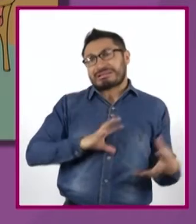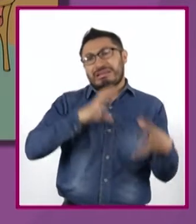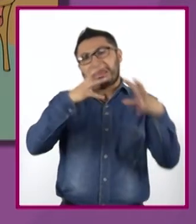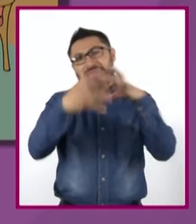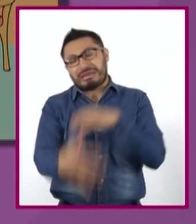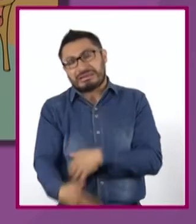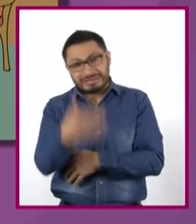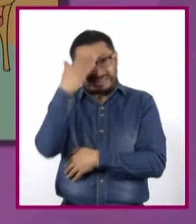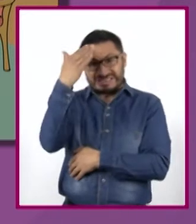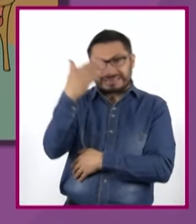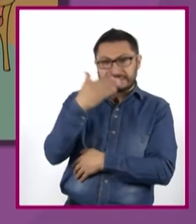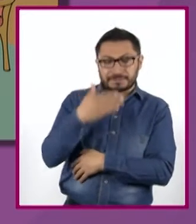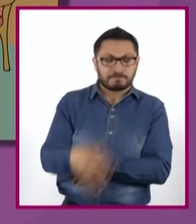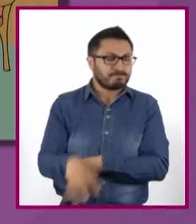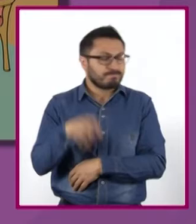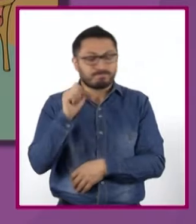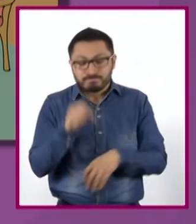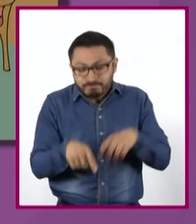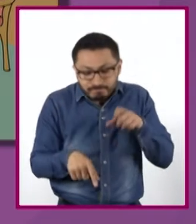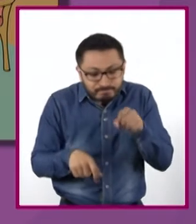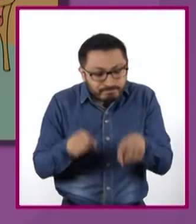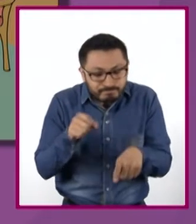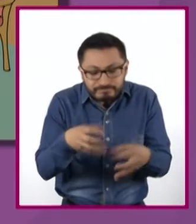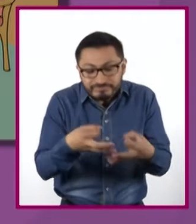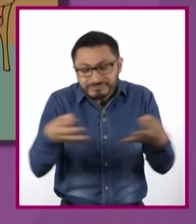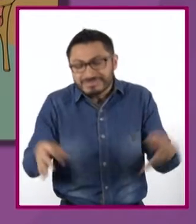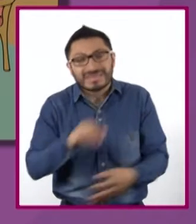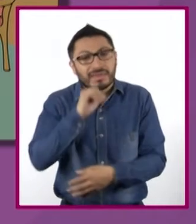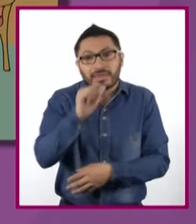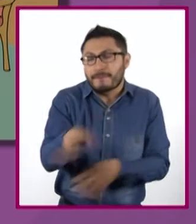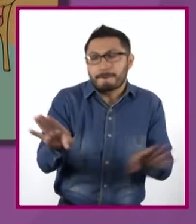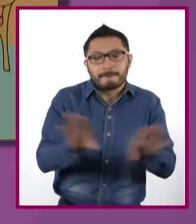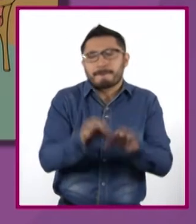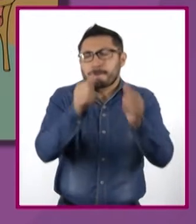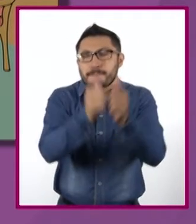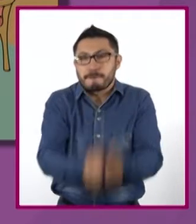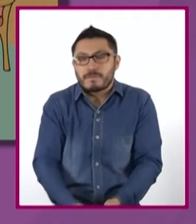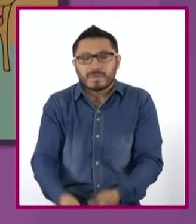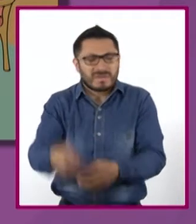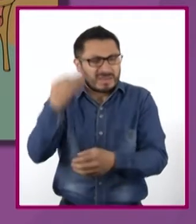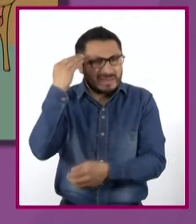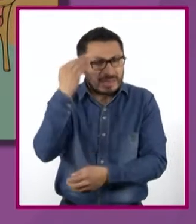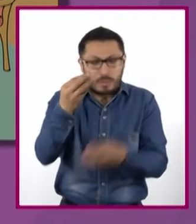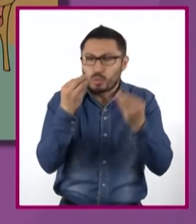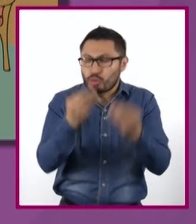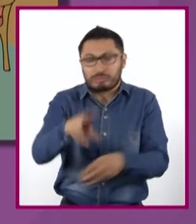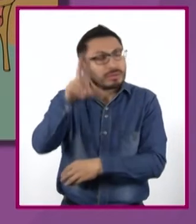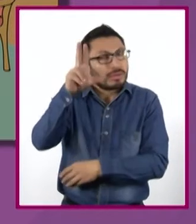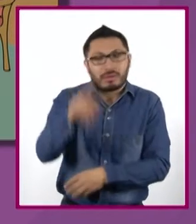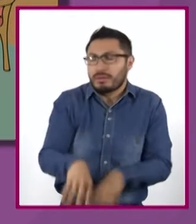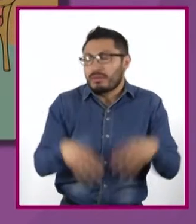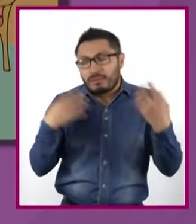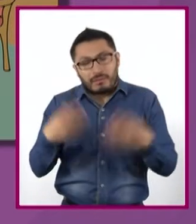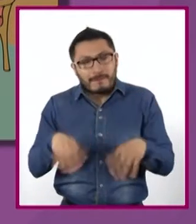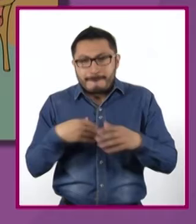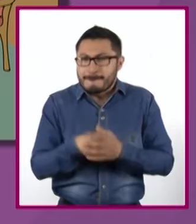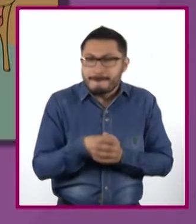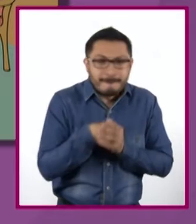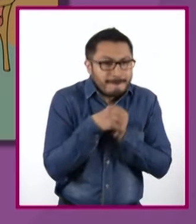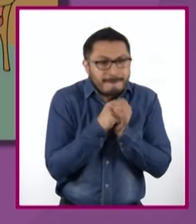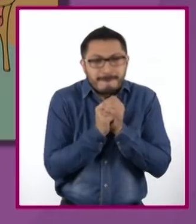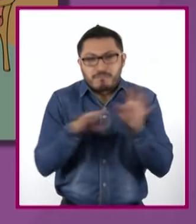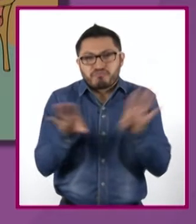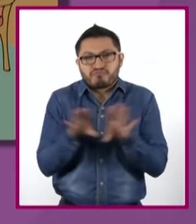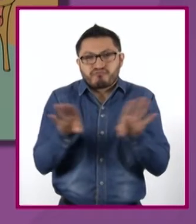hostil sin poder cultivar, sin poder, este, asentarse en el mismo lugar por mucho tiempo? Pues, nos habla de